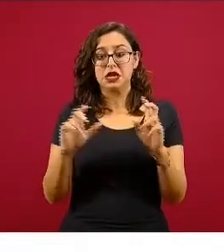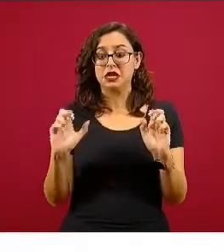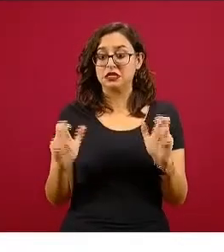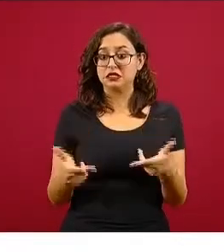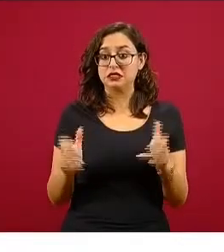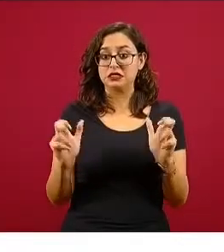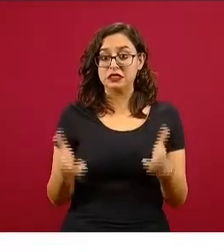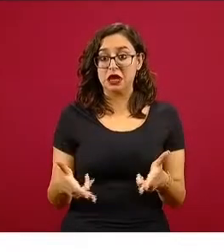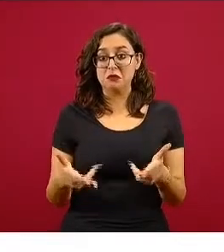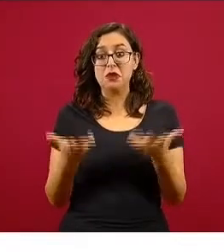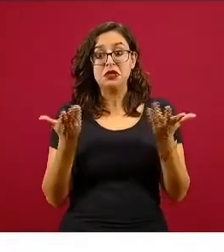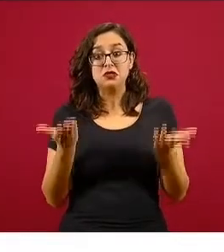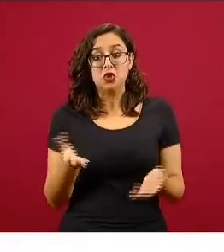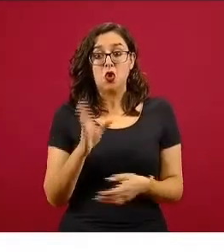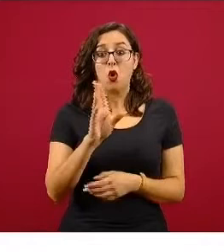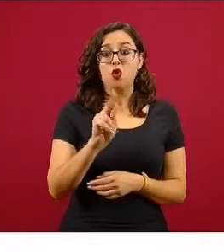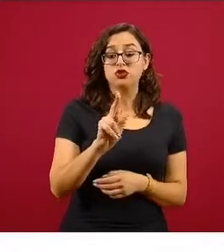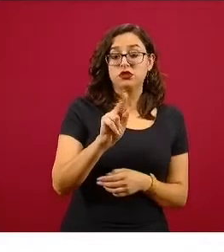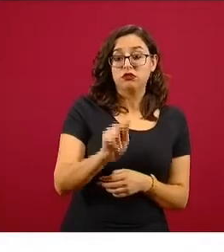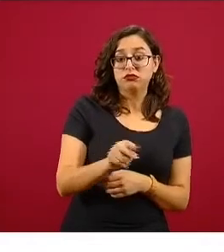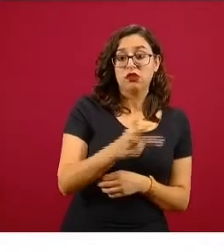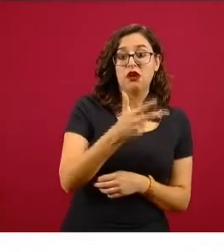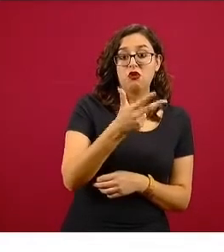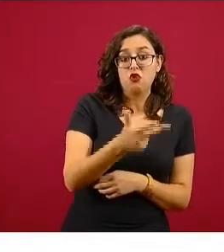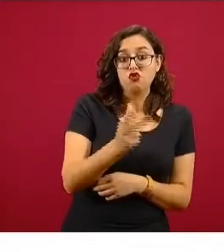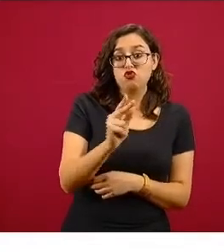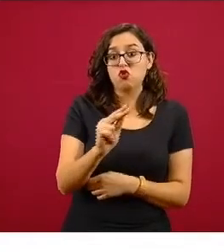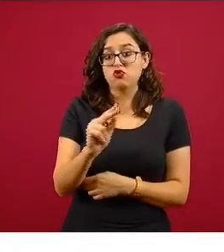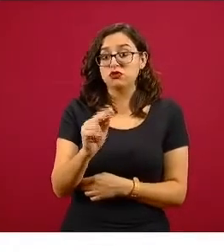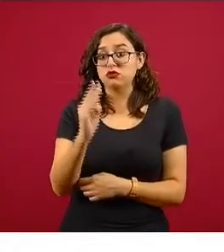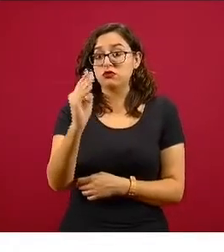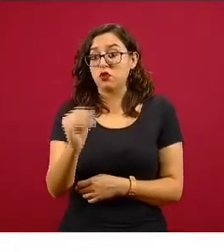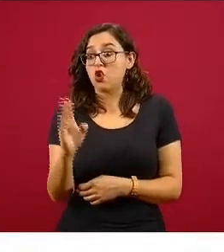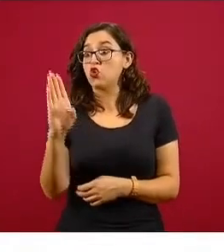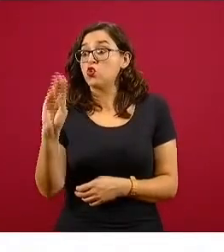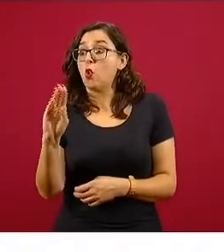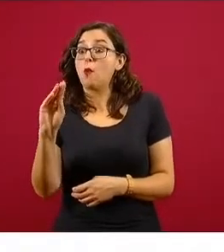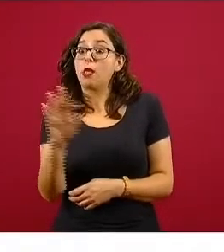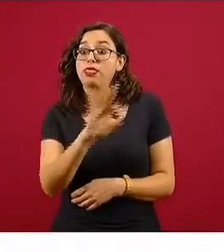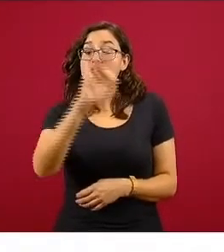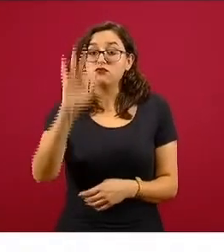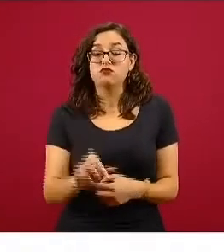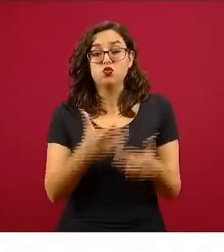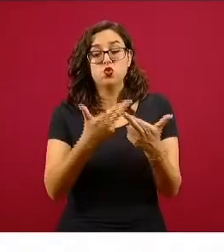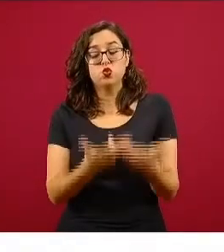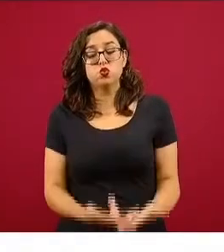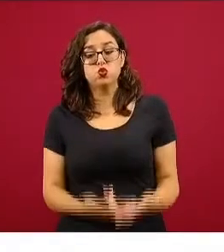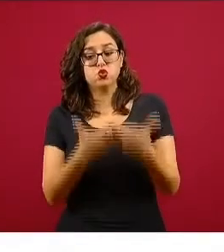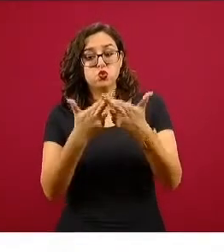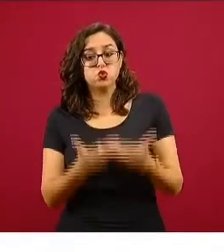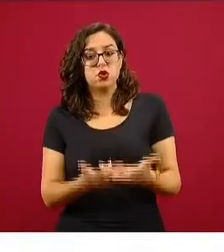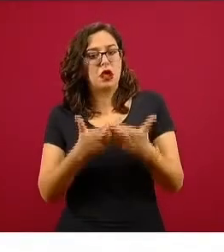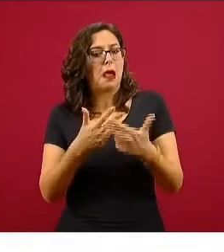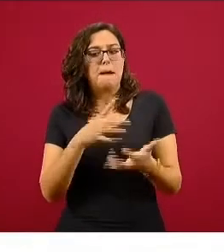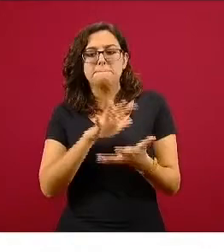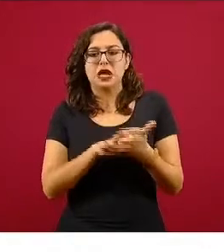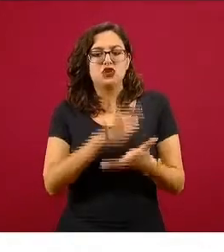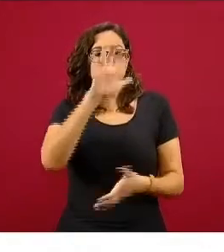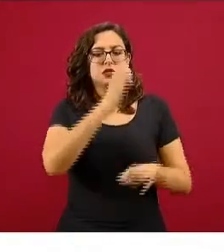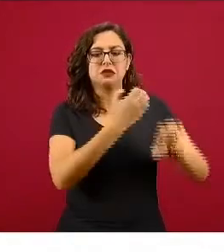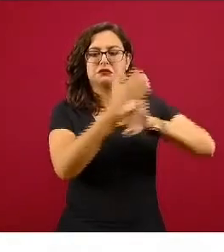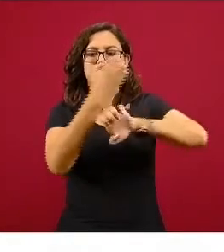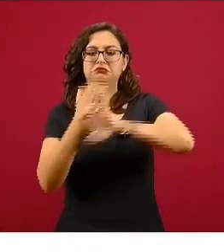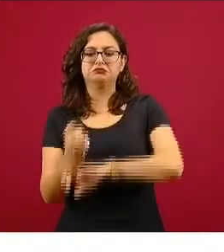e inclusive 90 por ciento de disponibilidad de estas camas. Y como vemos, la gran mayoría al menos tienen arriba del 58 por ciento